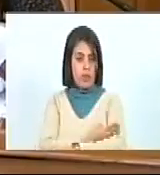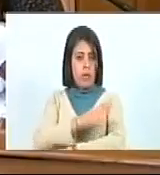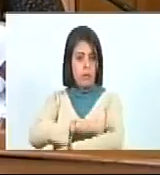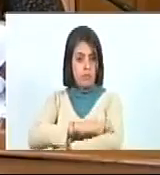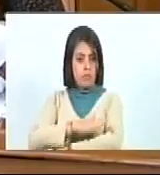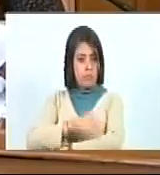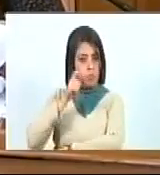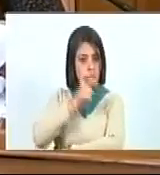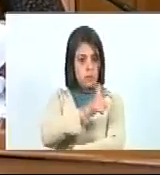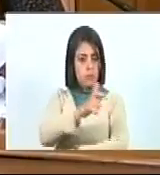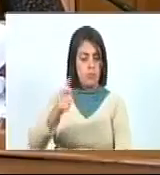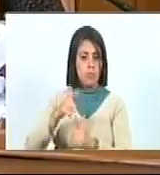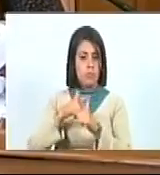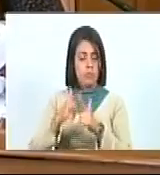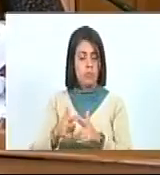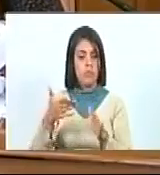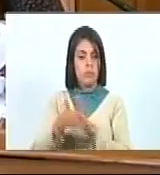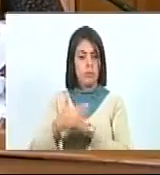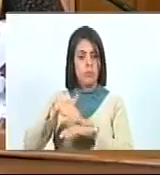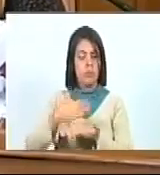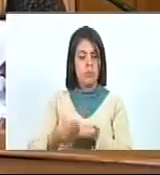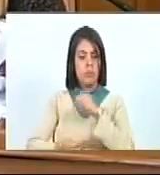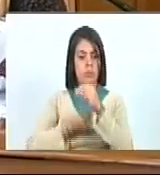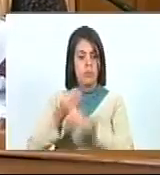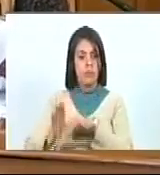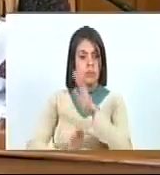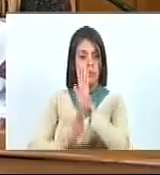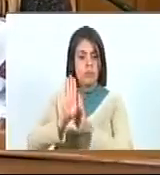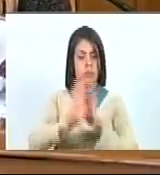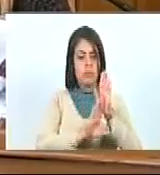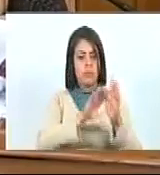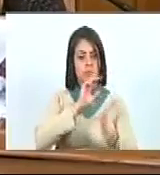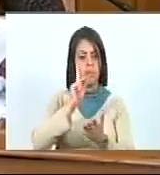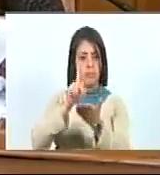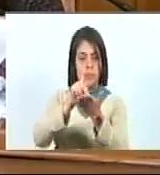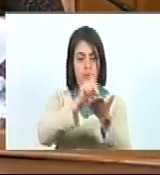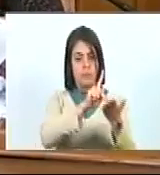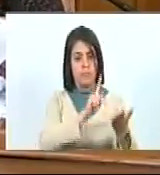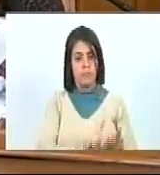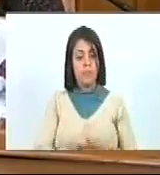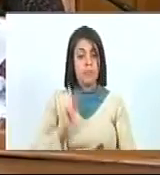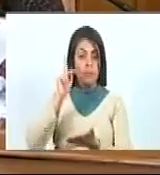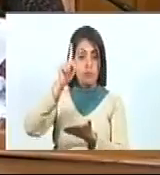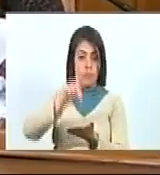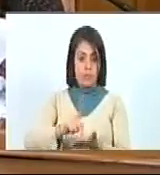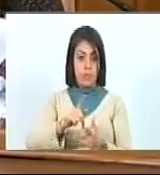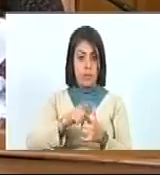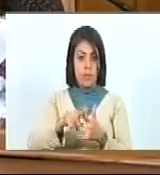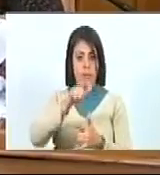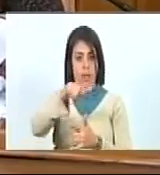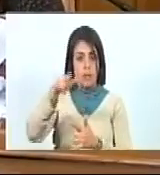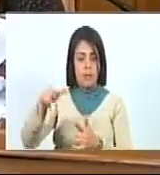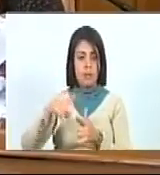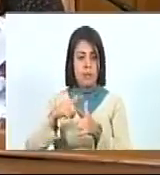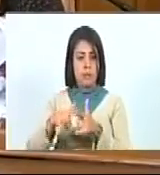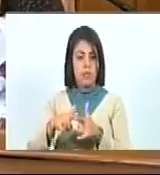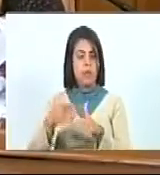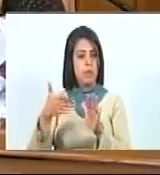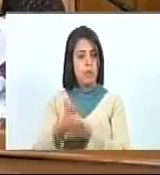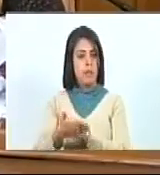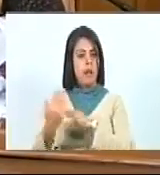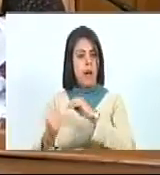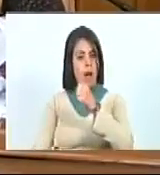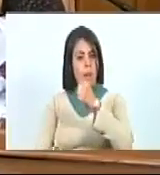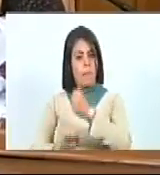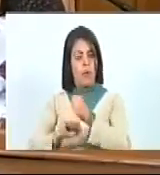del pueblo y un medio necesario para desarrollar la participación protagónica de la ciudadanía. Sobre la